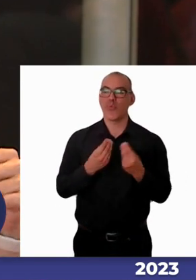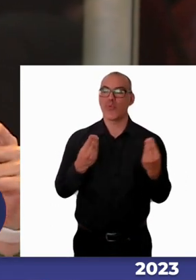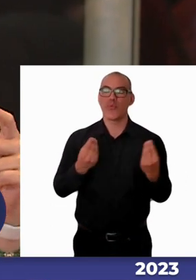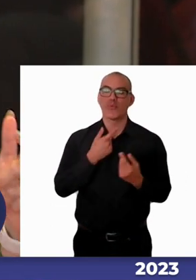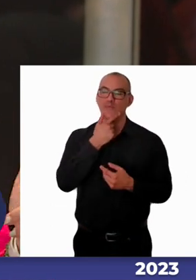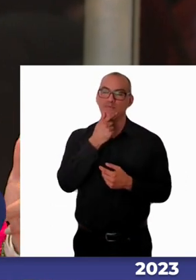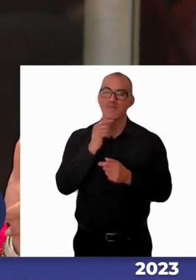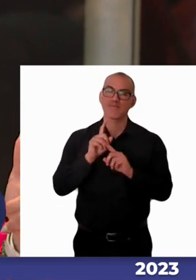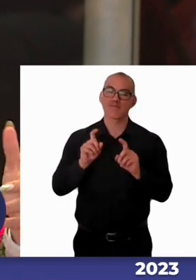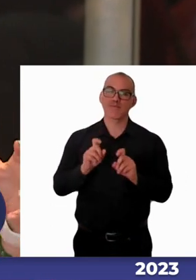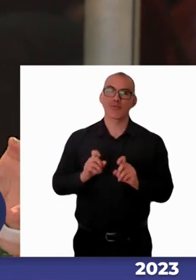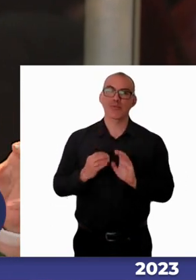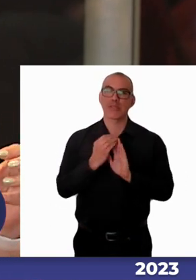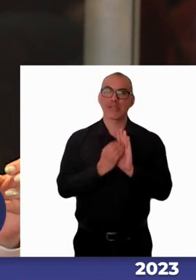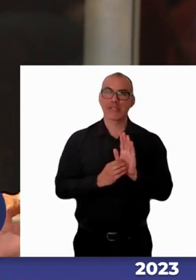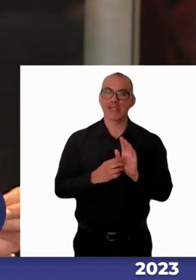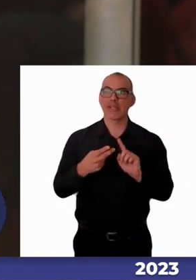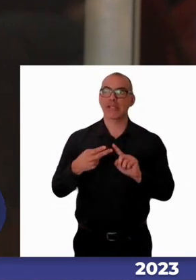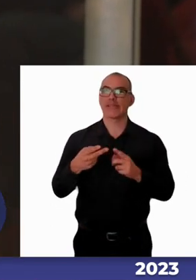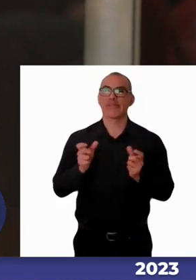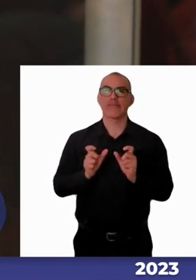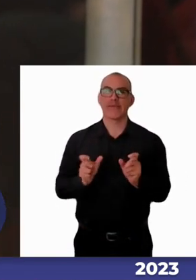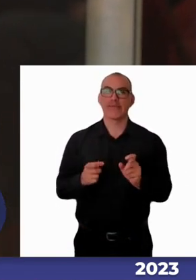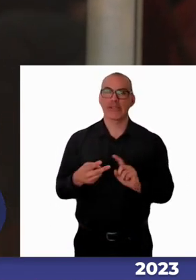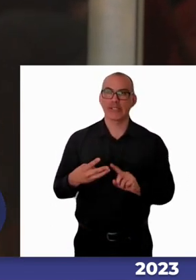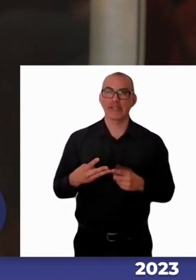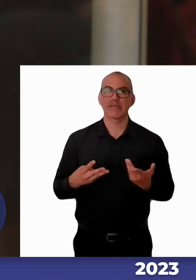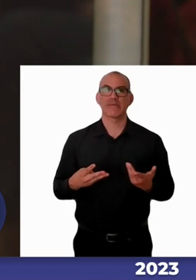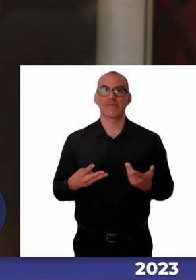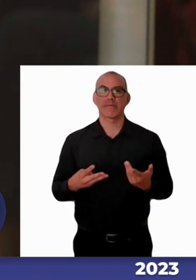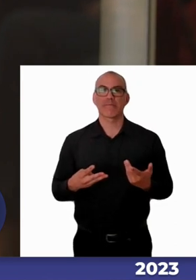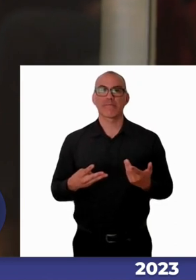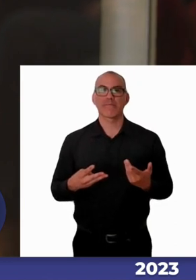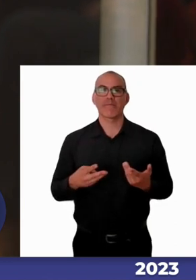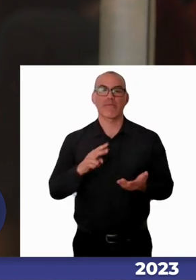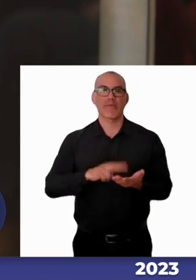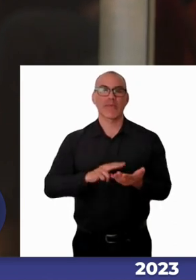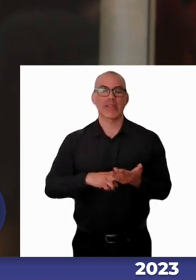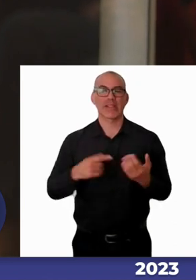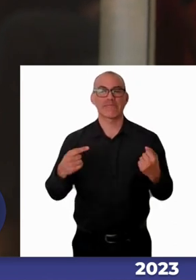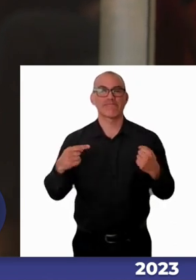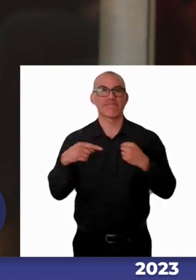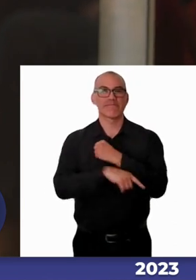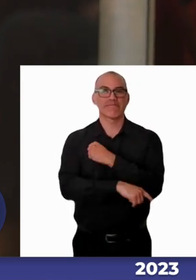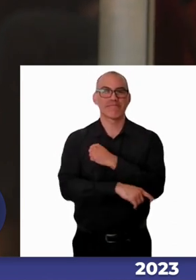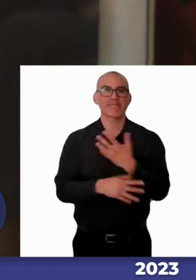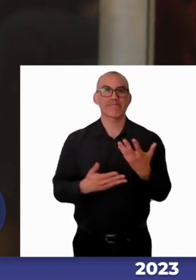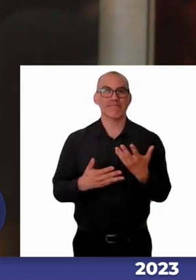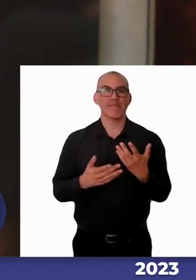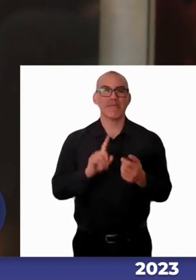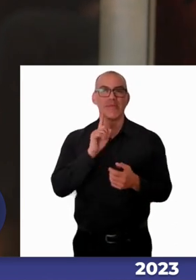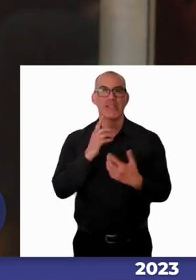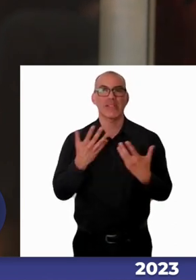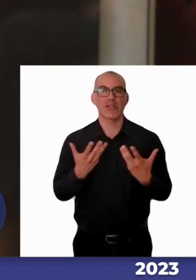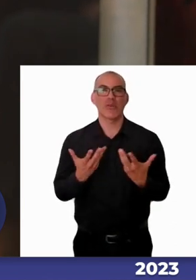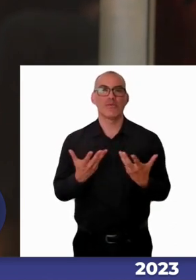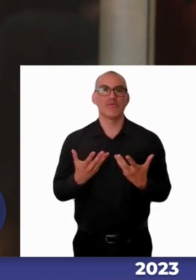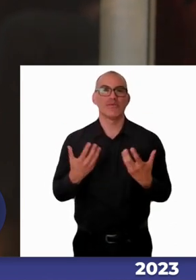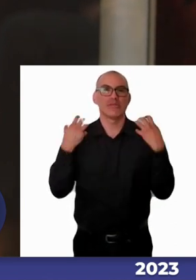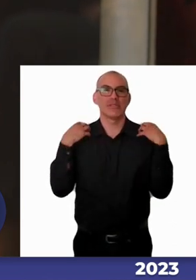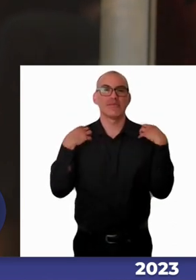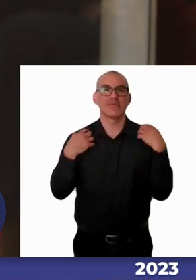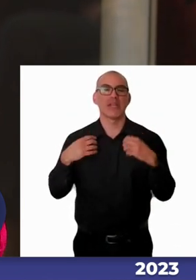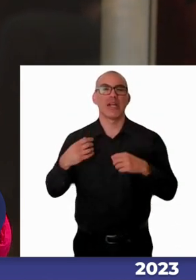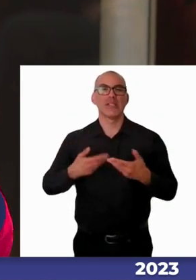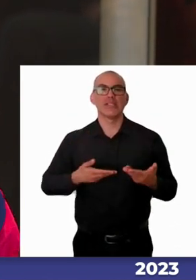tenemos temas de fiscalización y en el fondo surge una inquietud de parte de la responsabilidad que tienen las entidades de educación